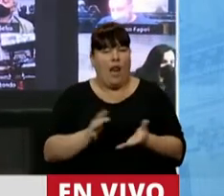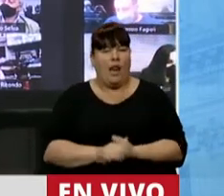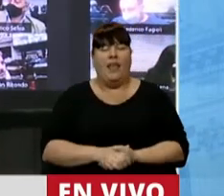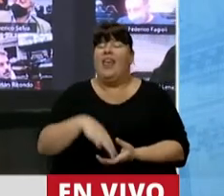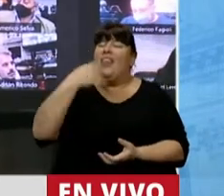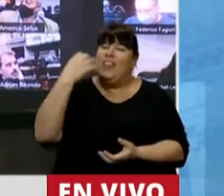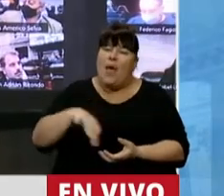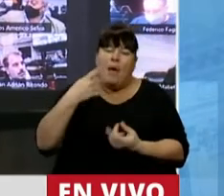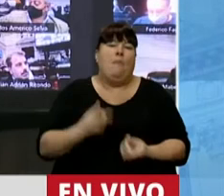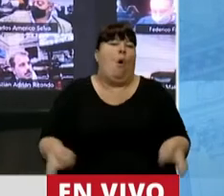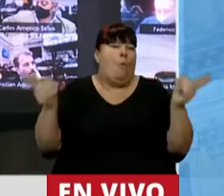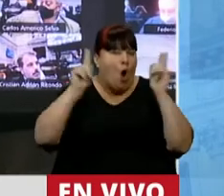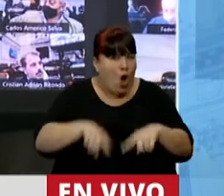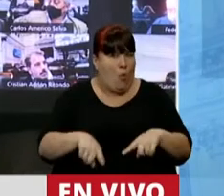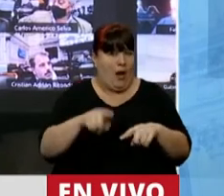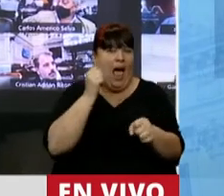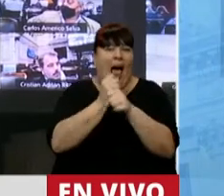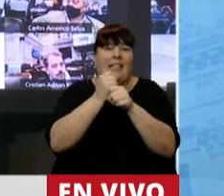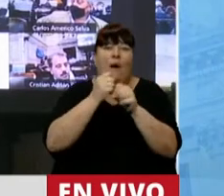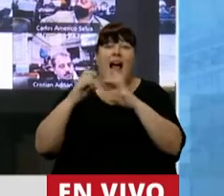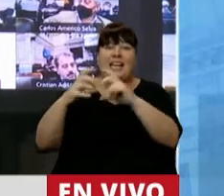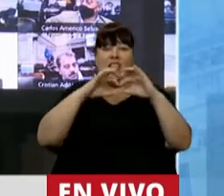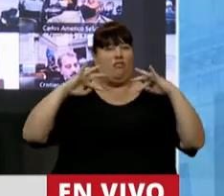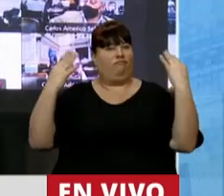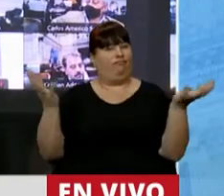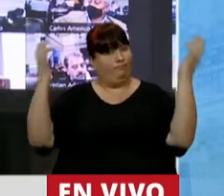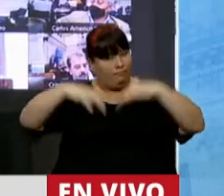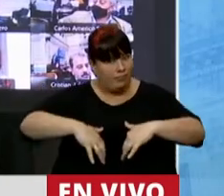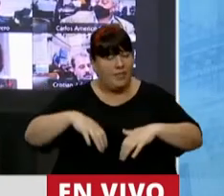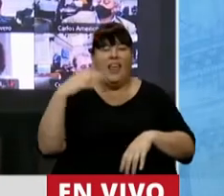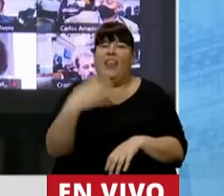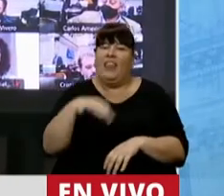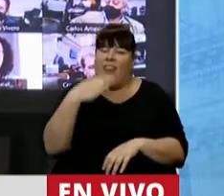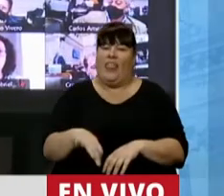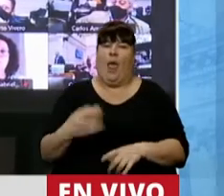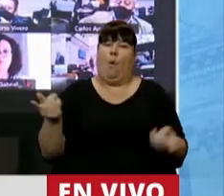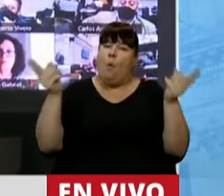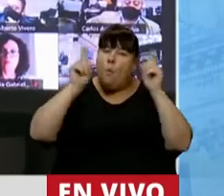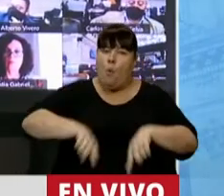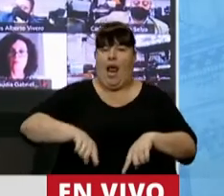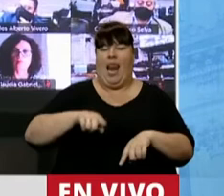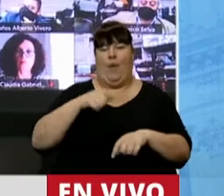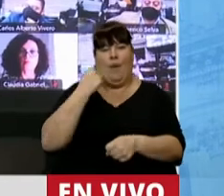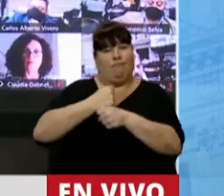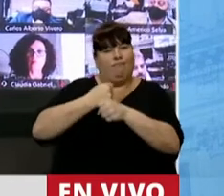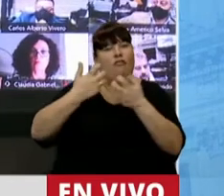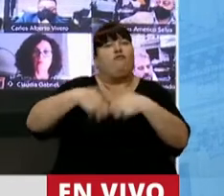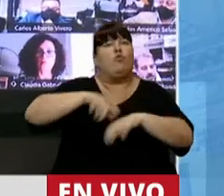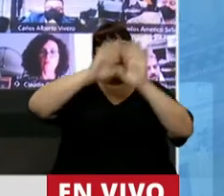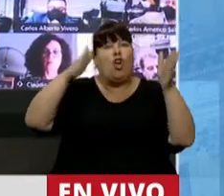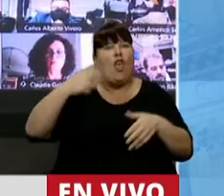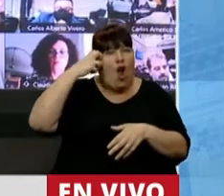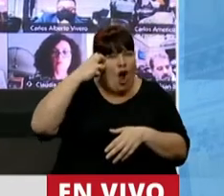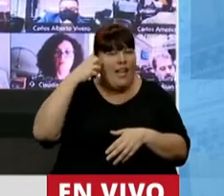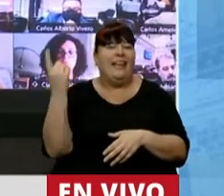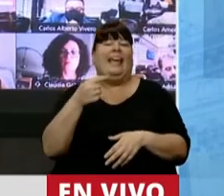Debemos retomar la presencialidad. Debemos recuperar las funciones del Parlamento